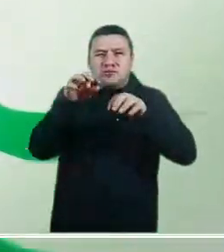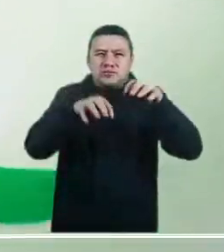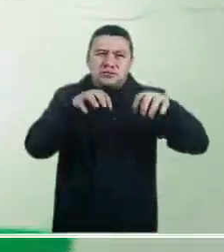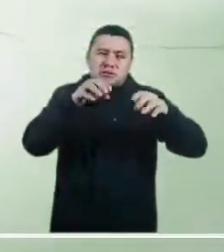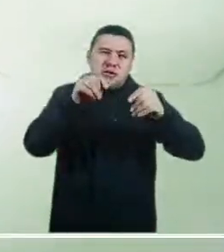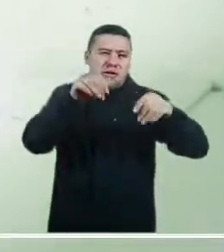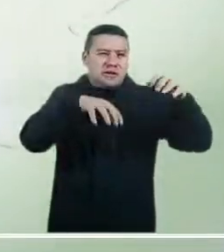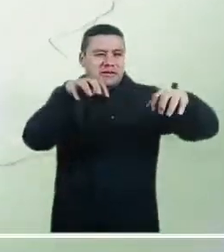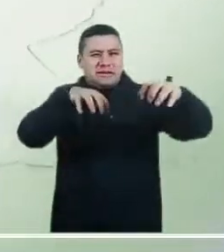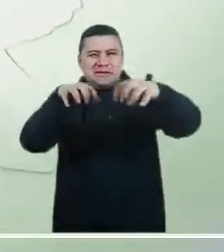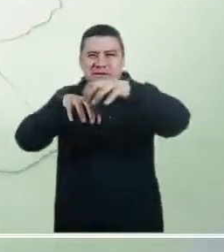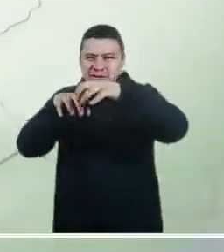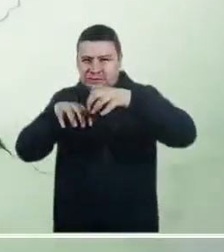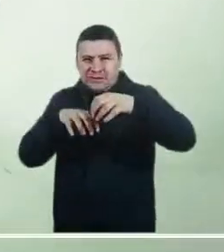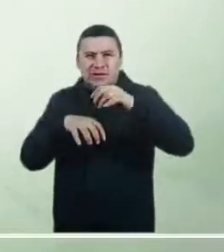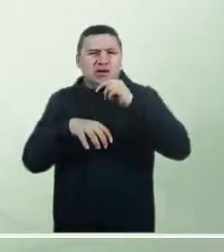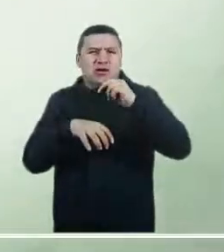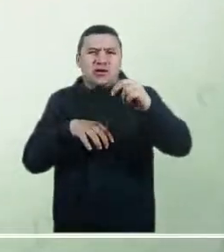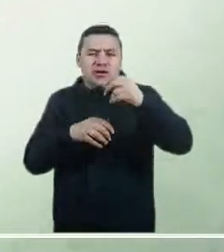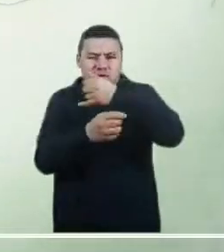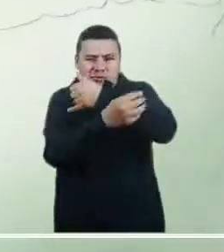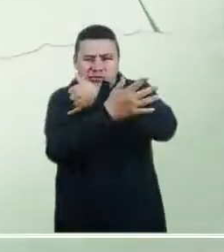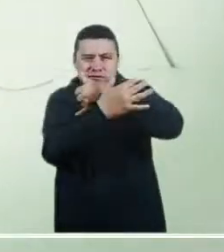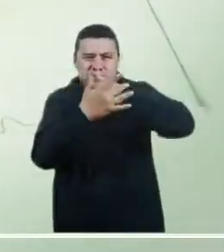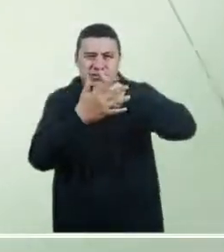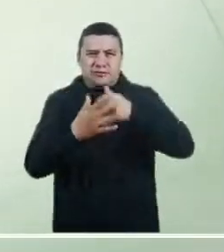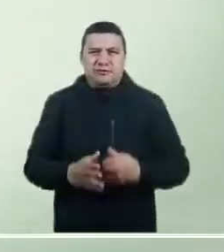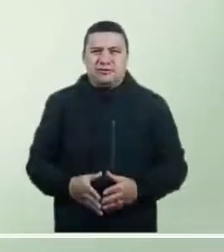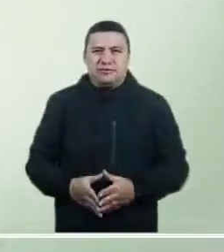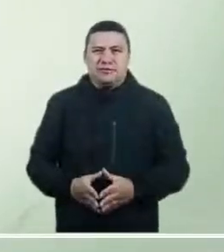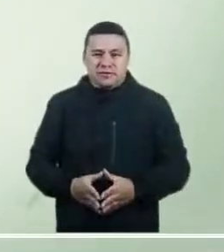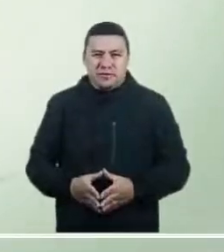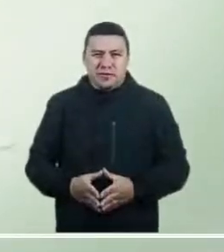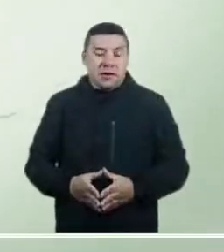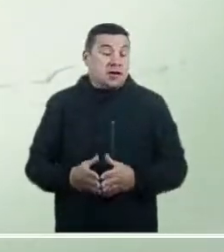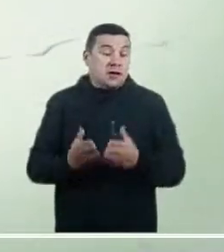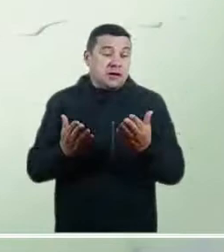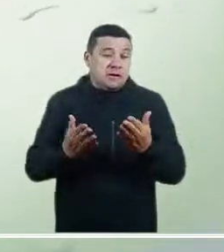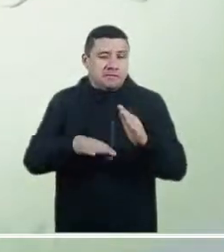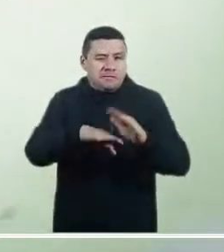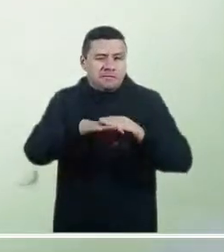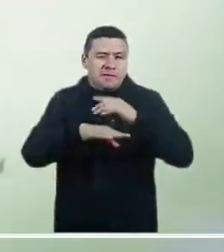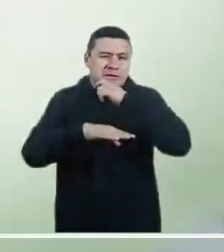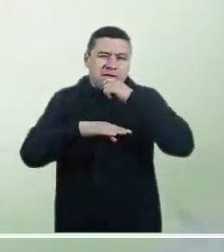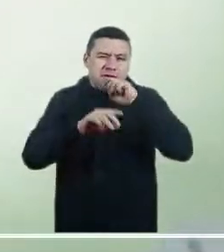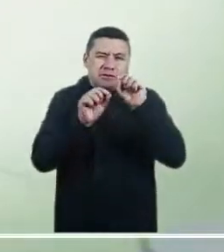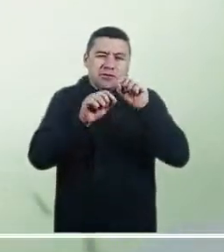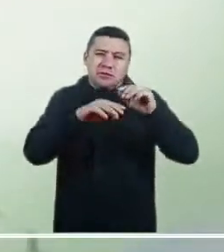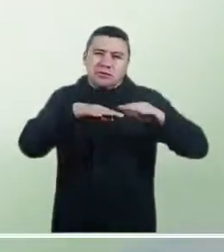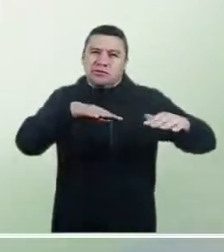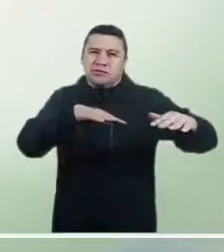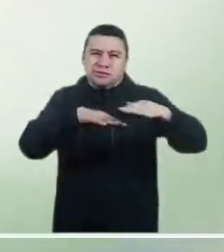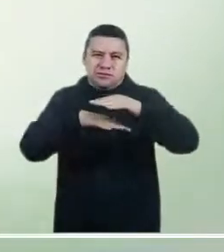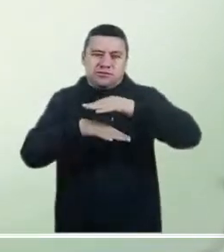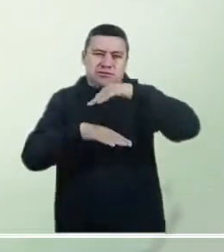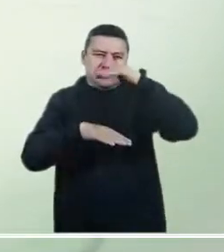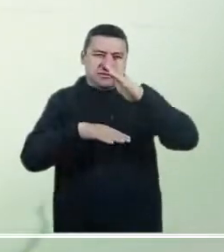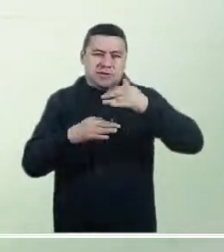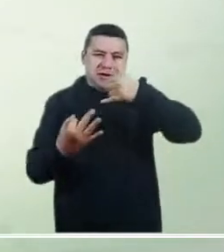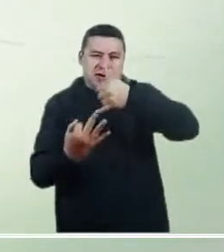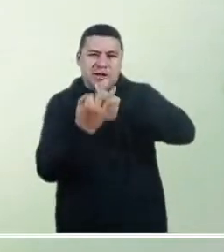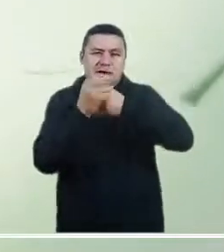lluvias moderadas en sectores del norte de la cuenca del Océano Pacífico. Aunque sigue el tiempo seco predominando en la